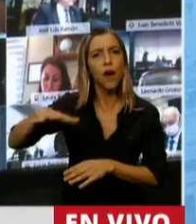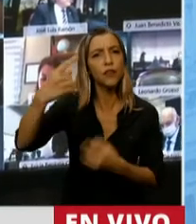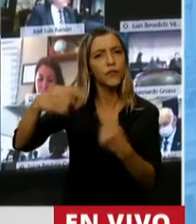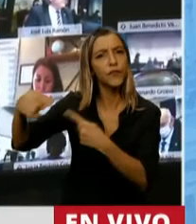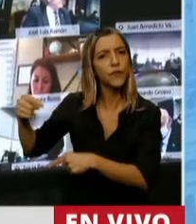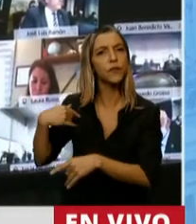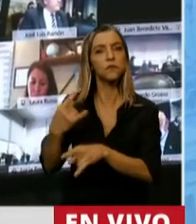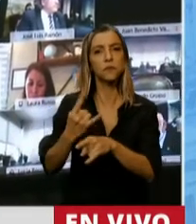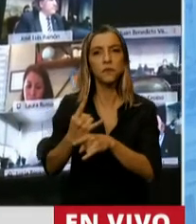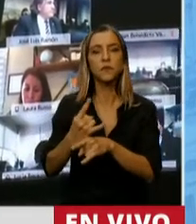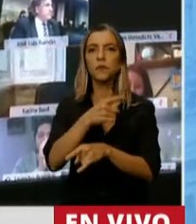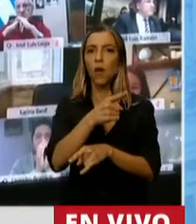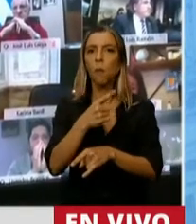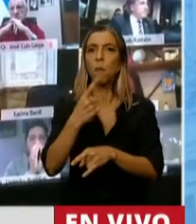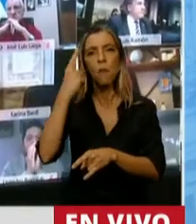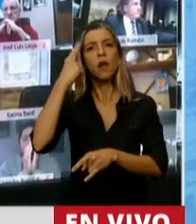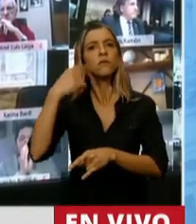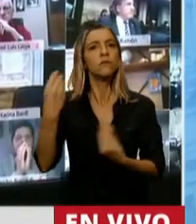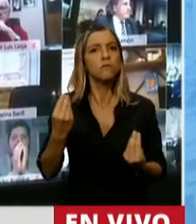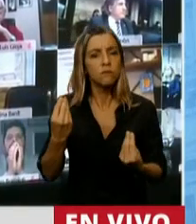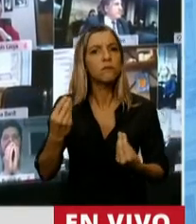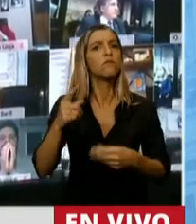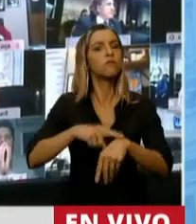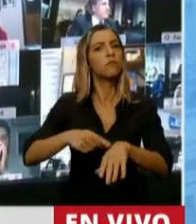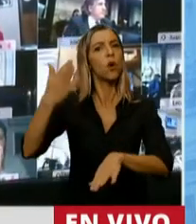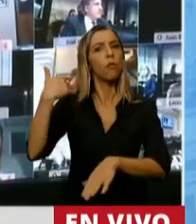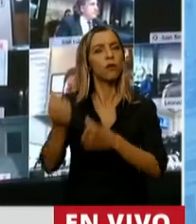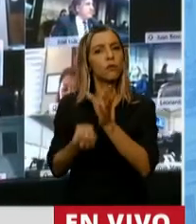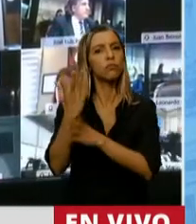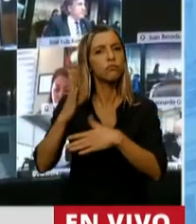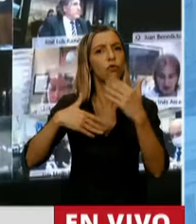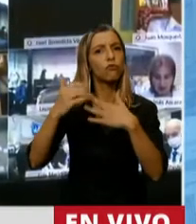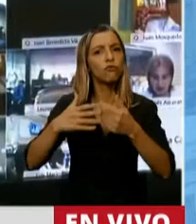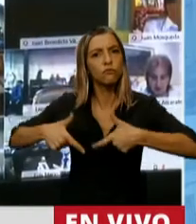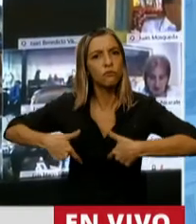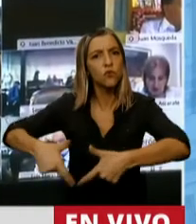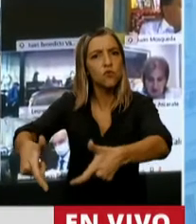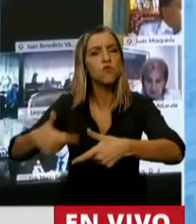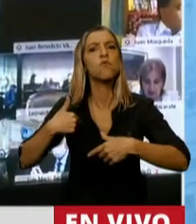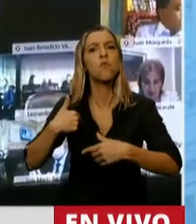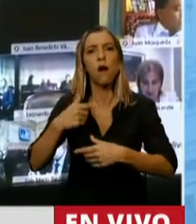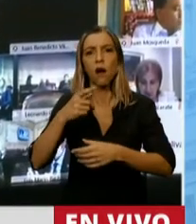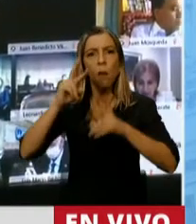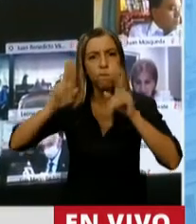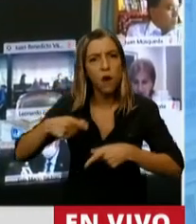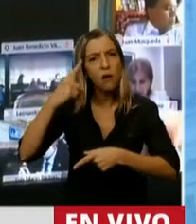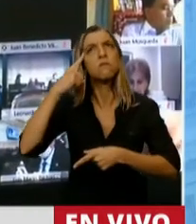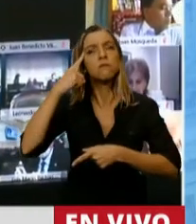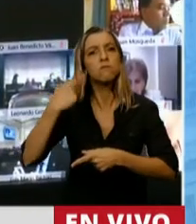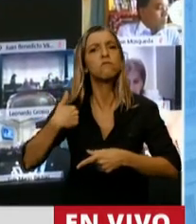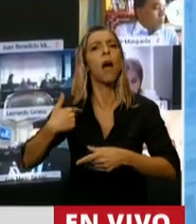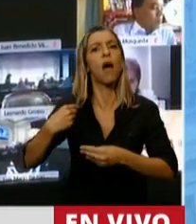de cloacas más ambicioso de la ciudad de Rosario y lo materializó. El intendente que desarrolló